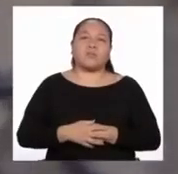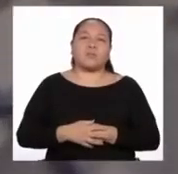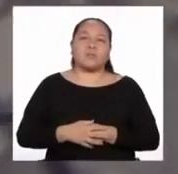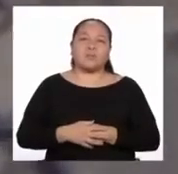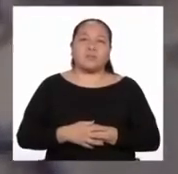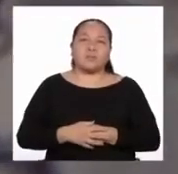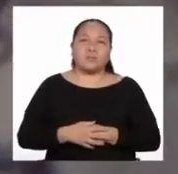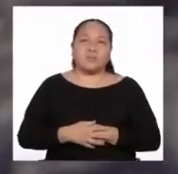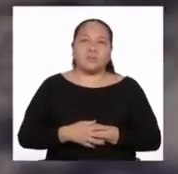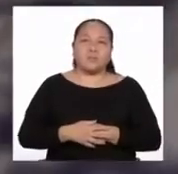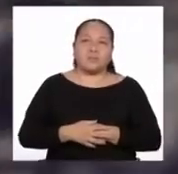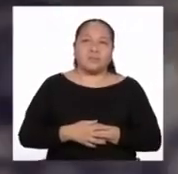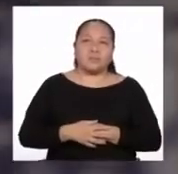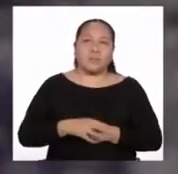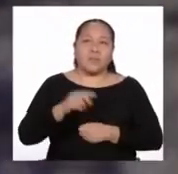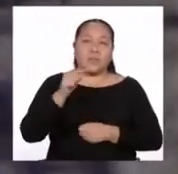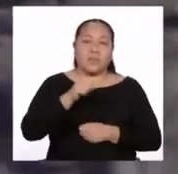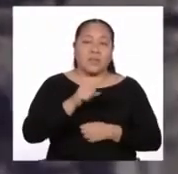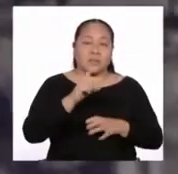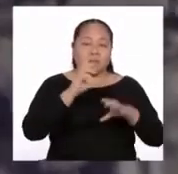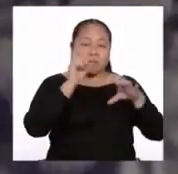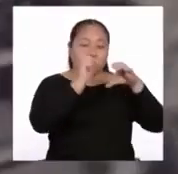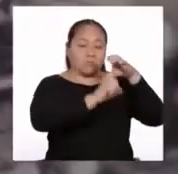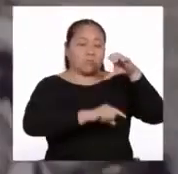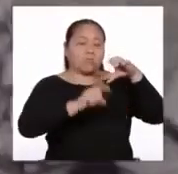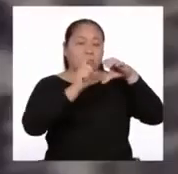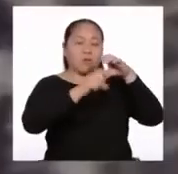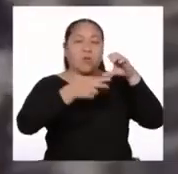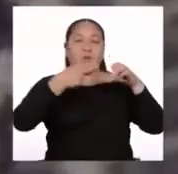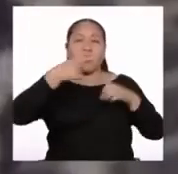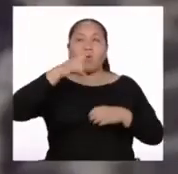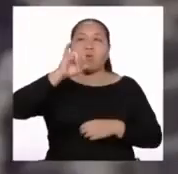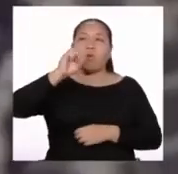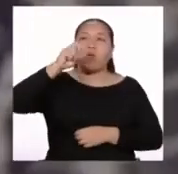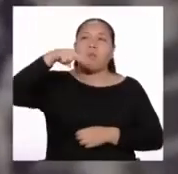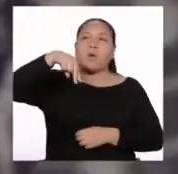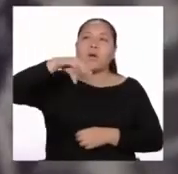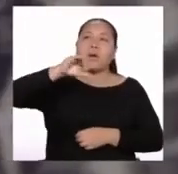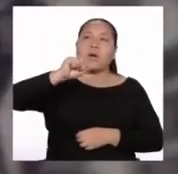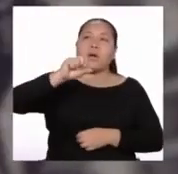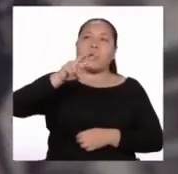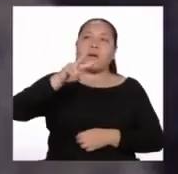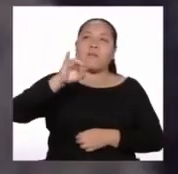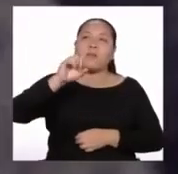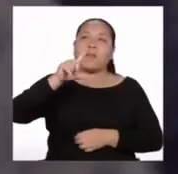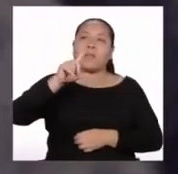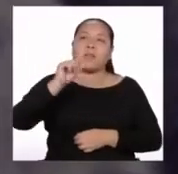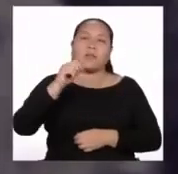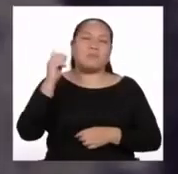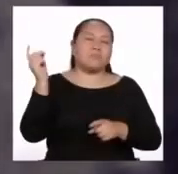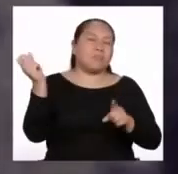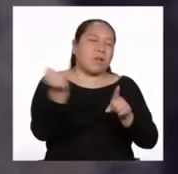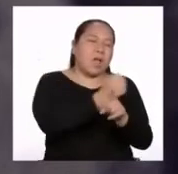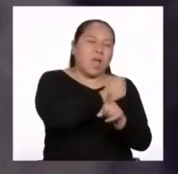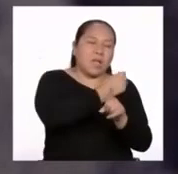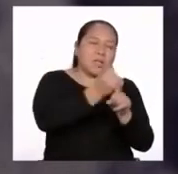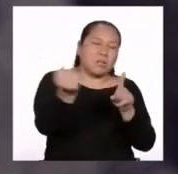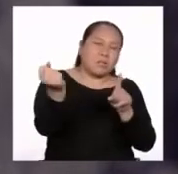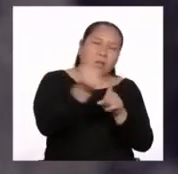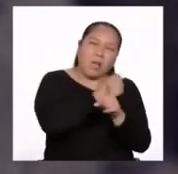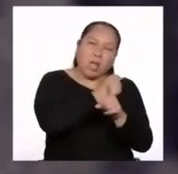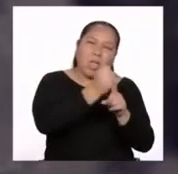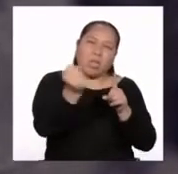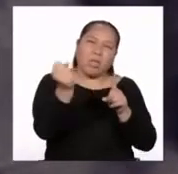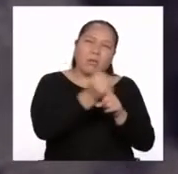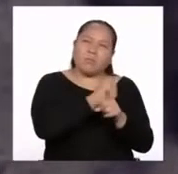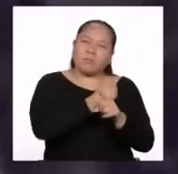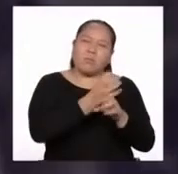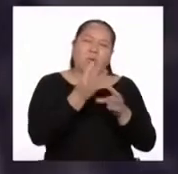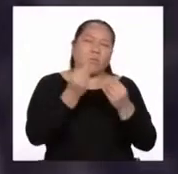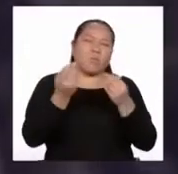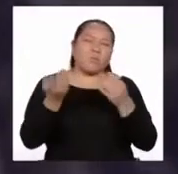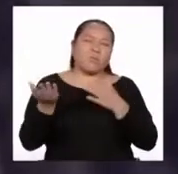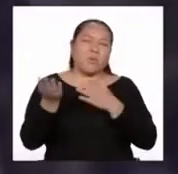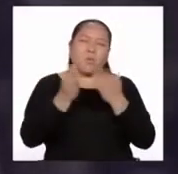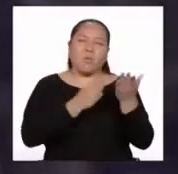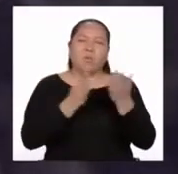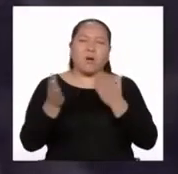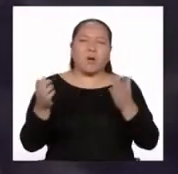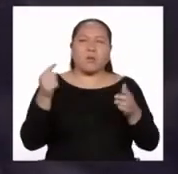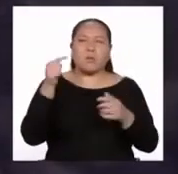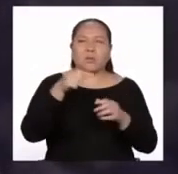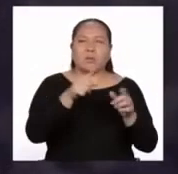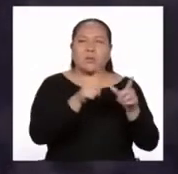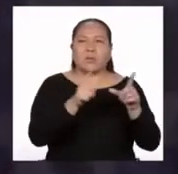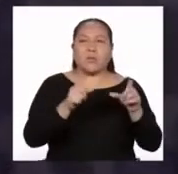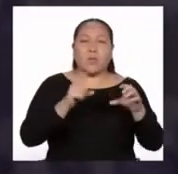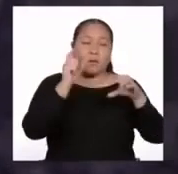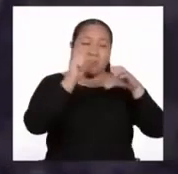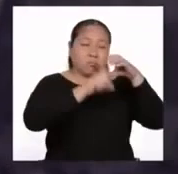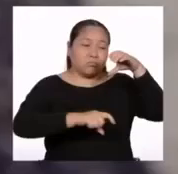En las dichas minas de Huancabilca, es a donde tienen tanto castigo los indios pobres, y reciben tormentos y mucha muerte. Los